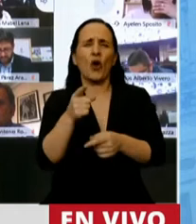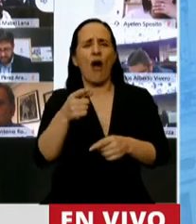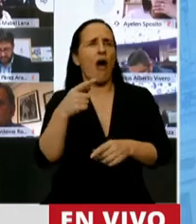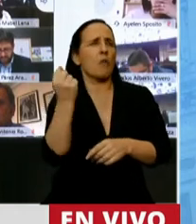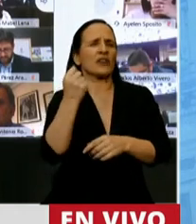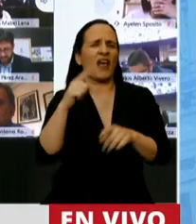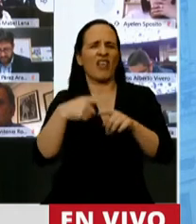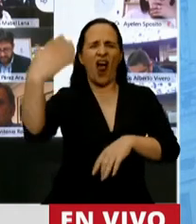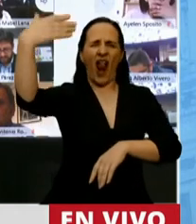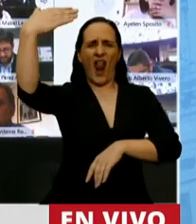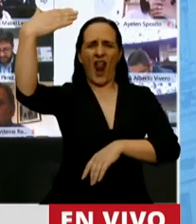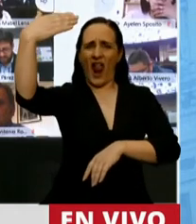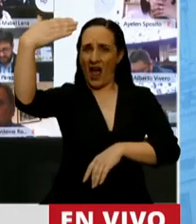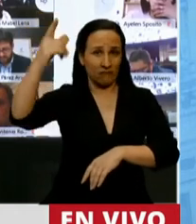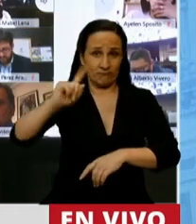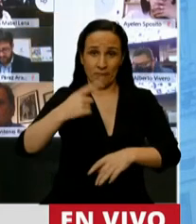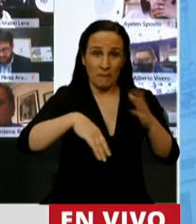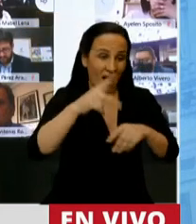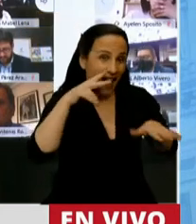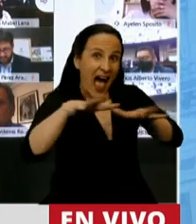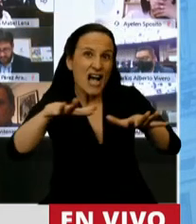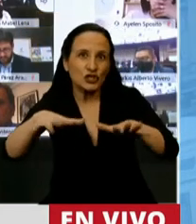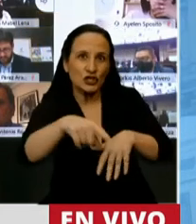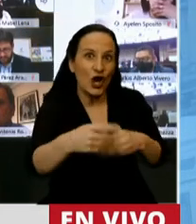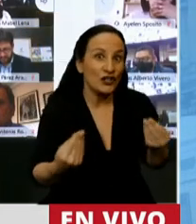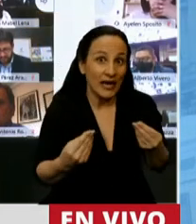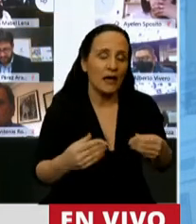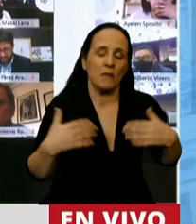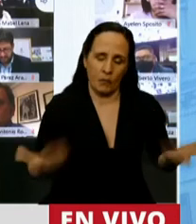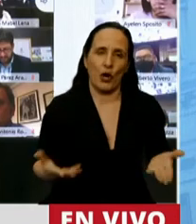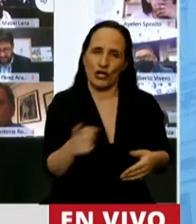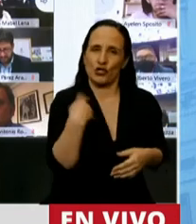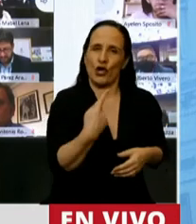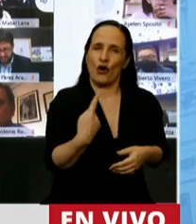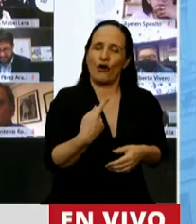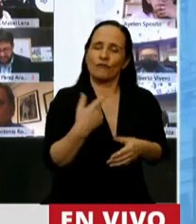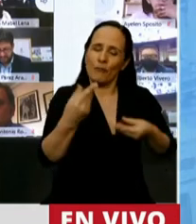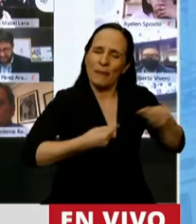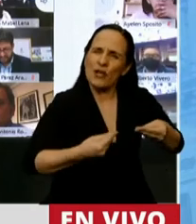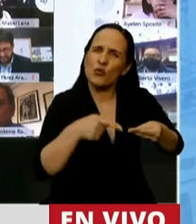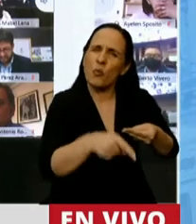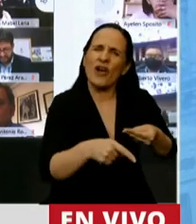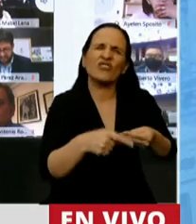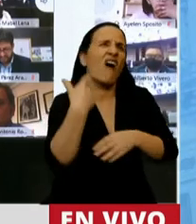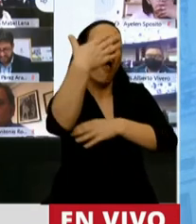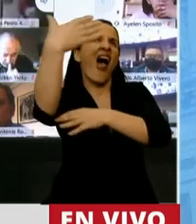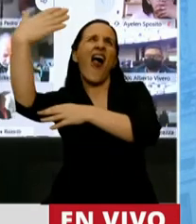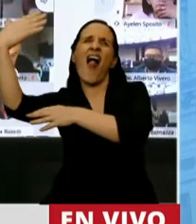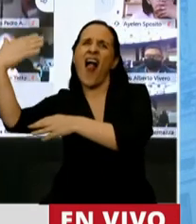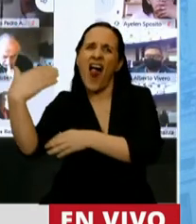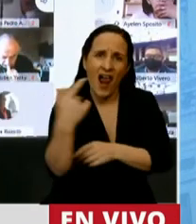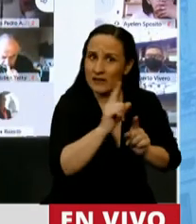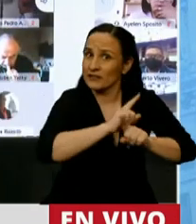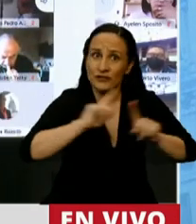funcionarios, sino por las acciones de sus equipos. Por eso, el principal desafío de este presupuesto no son los discursos que nosotros y